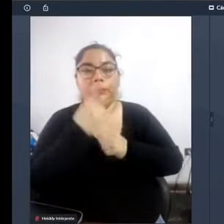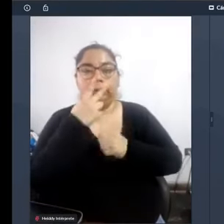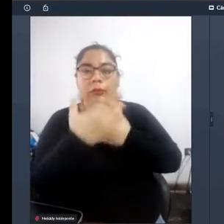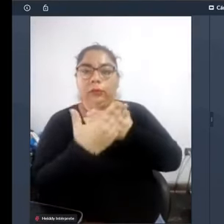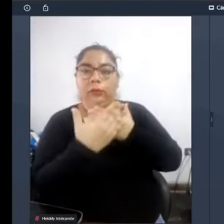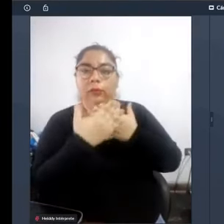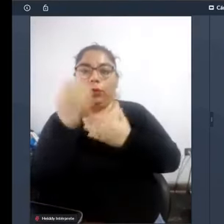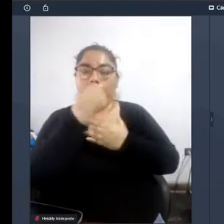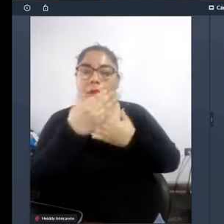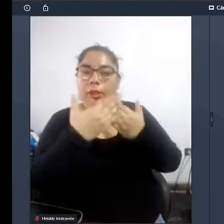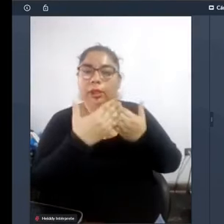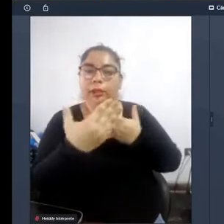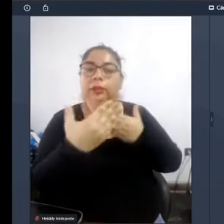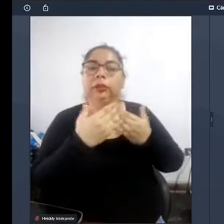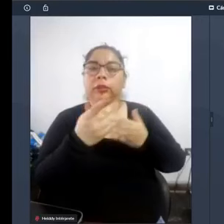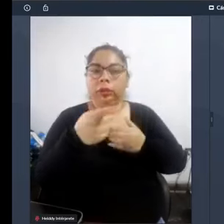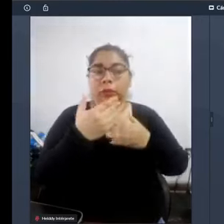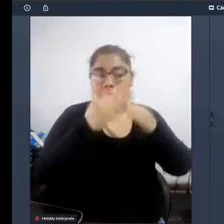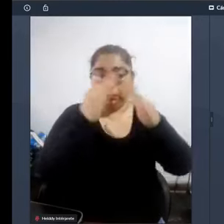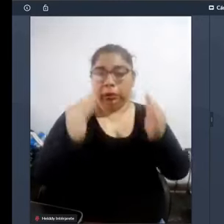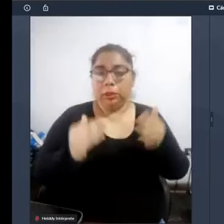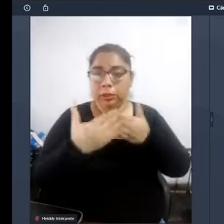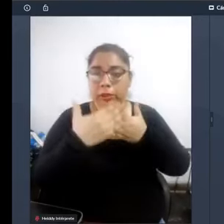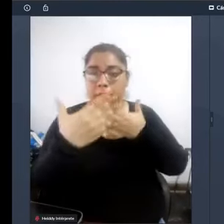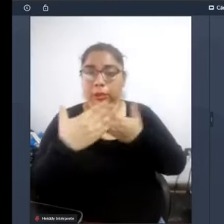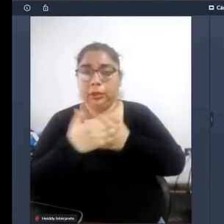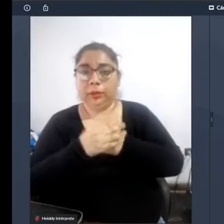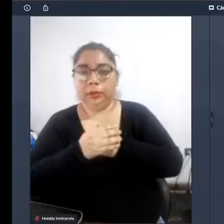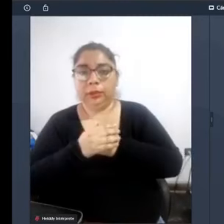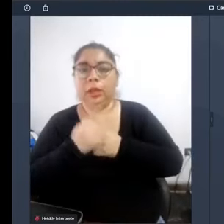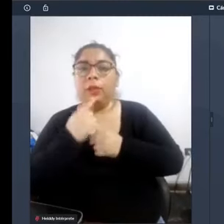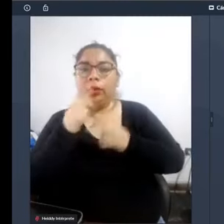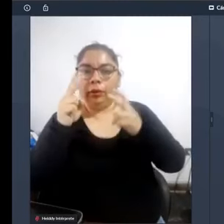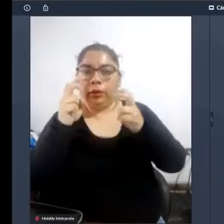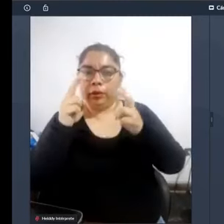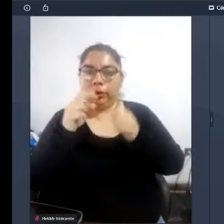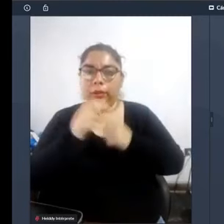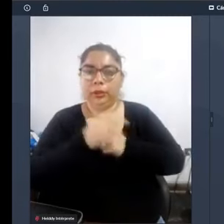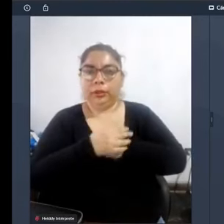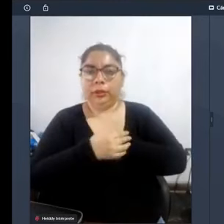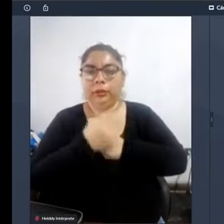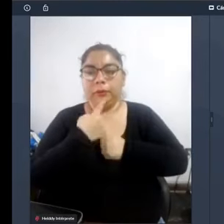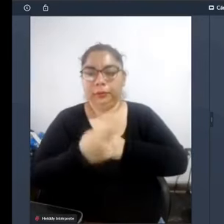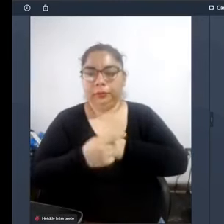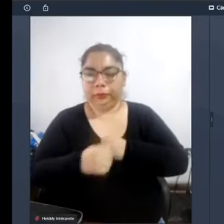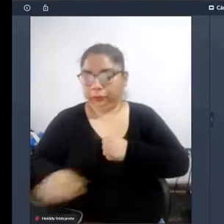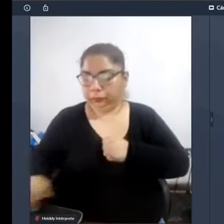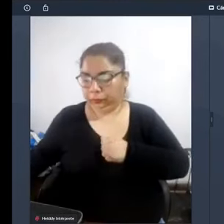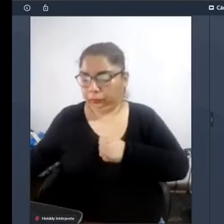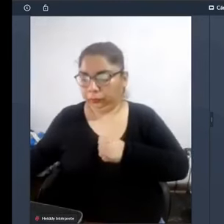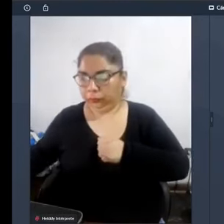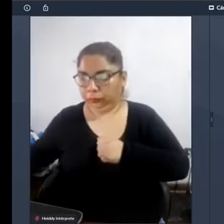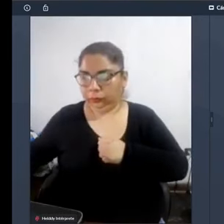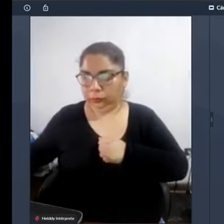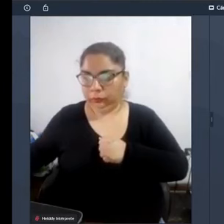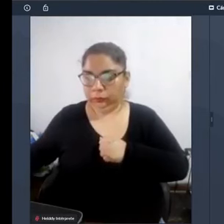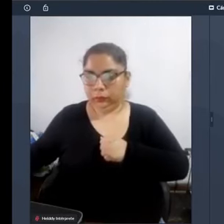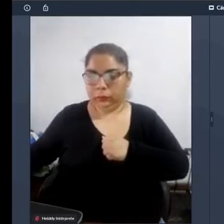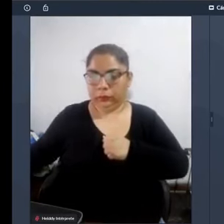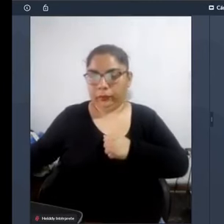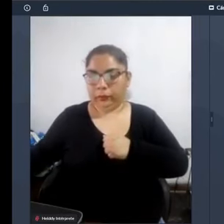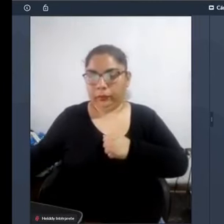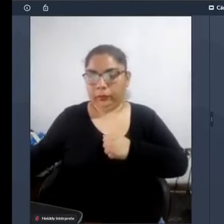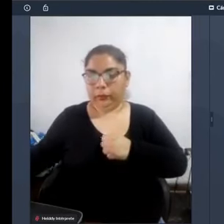quedarse con una informalidad cercana hay un texto que hay una hay un aparte del documento que me gustaría leer que dice